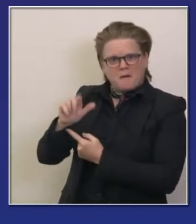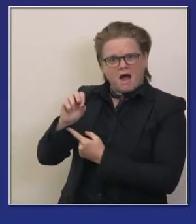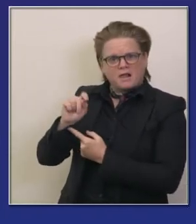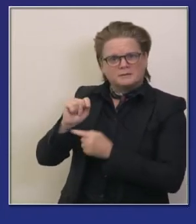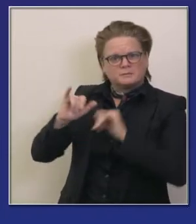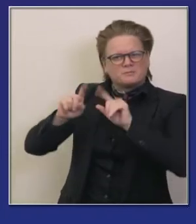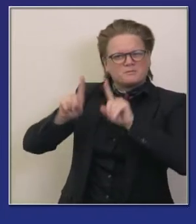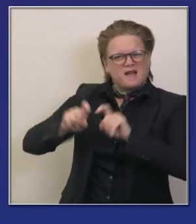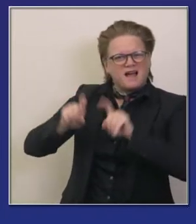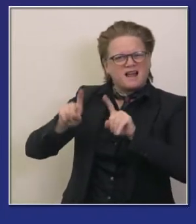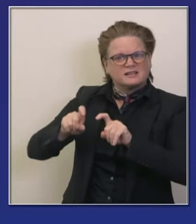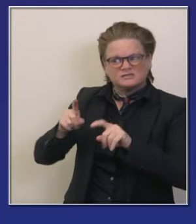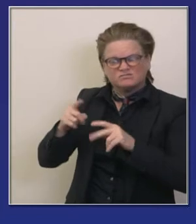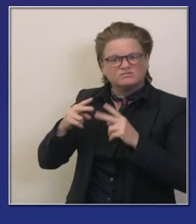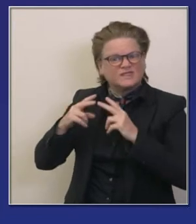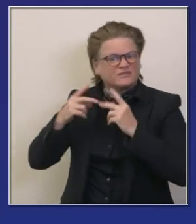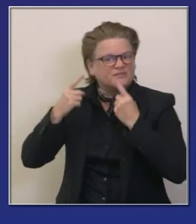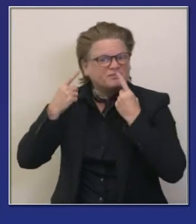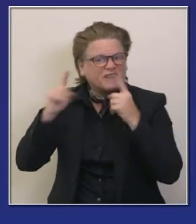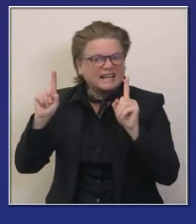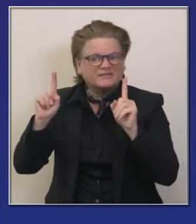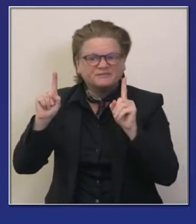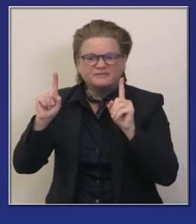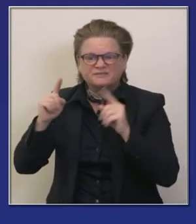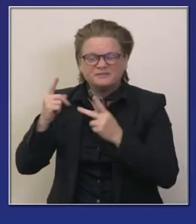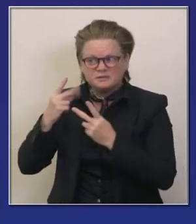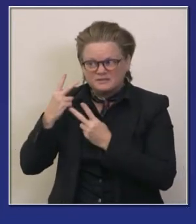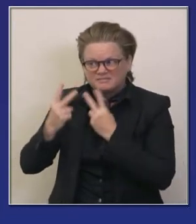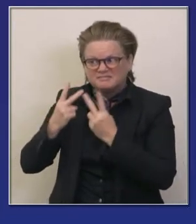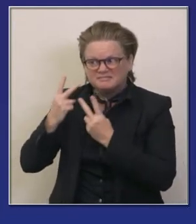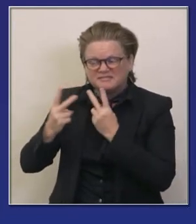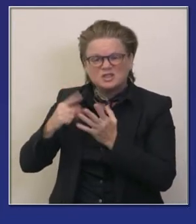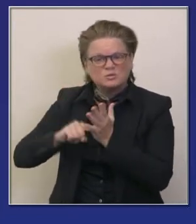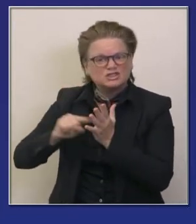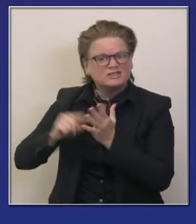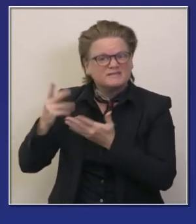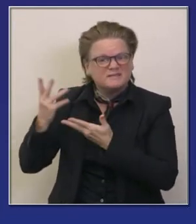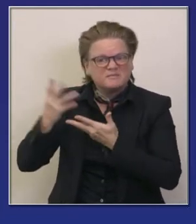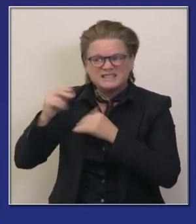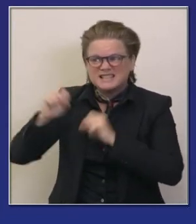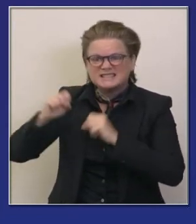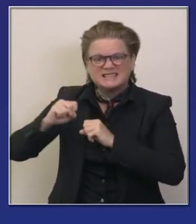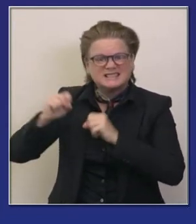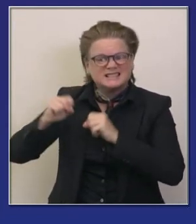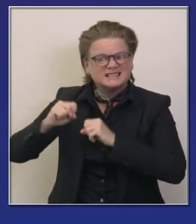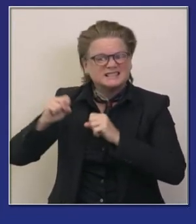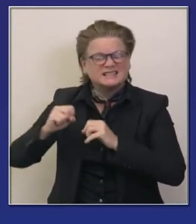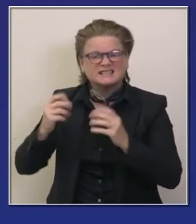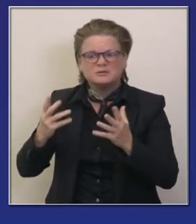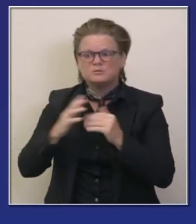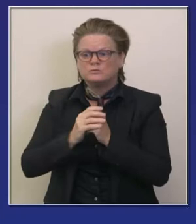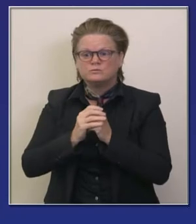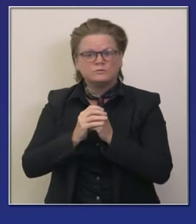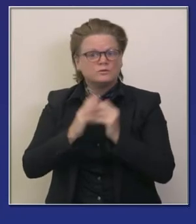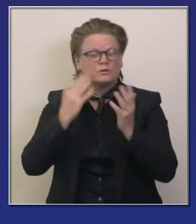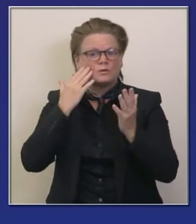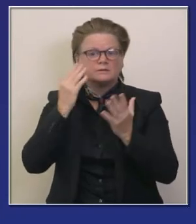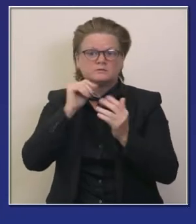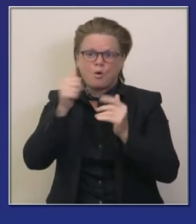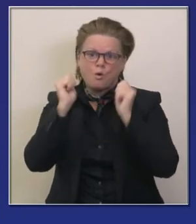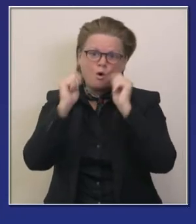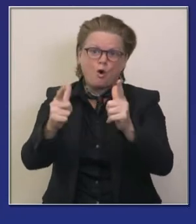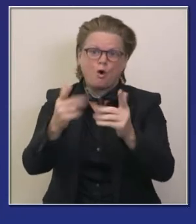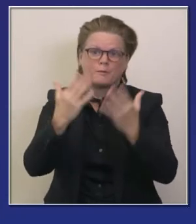eficaz y aunque no tengamos a decenas de millares de personas participando en este programa entre más personas